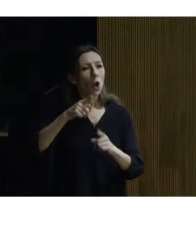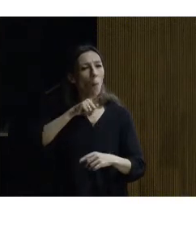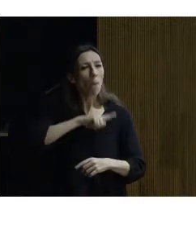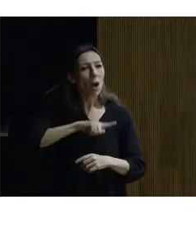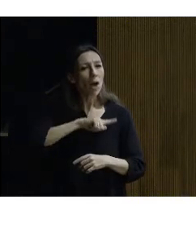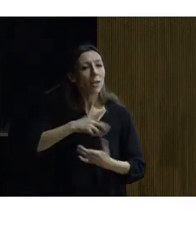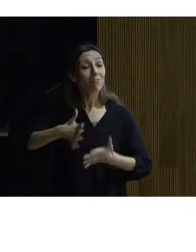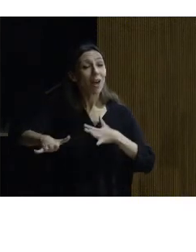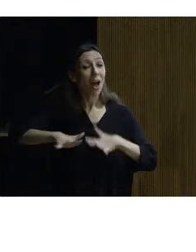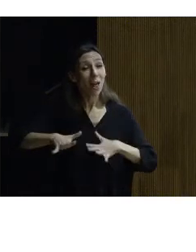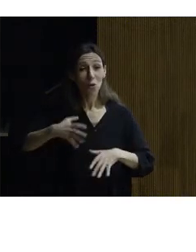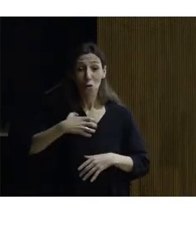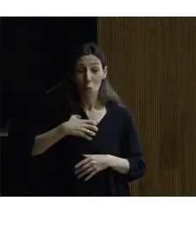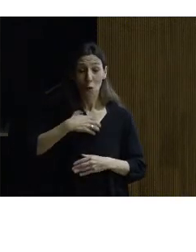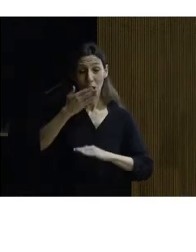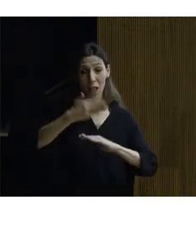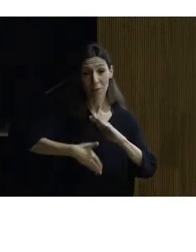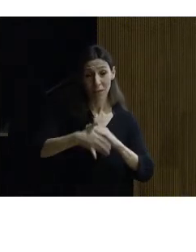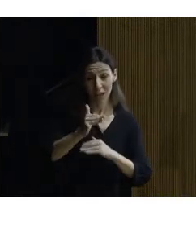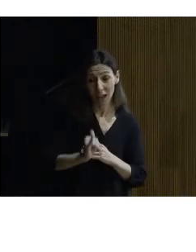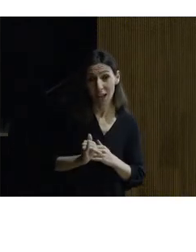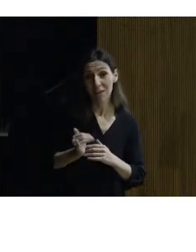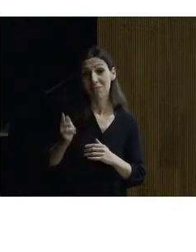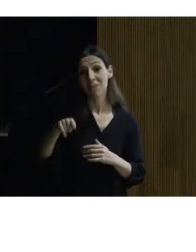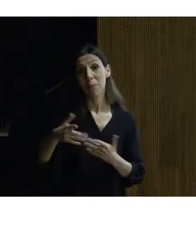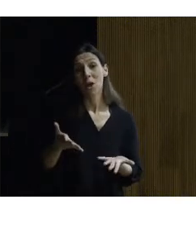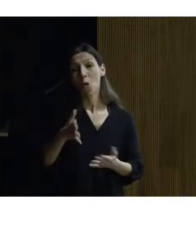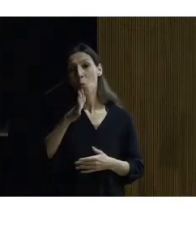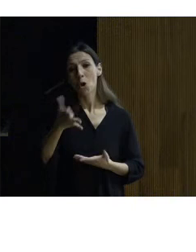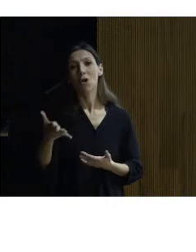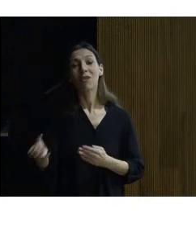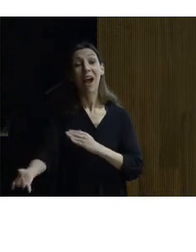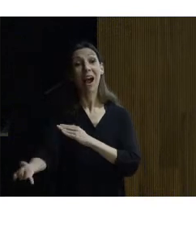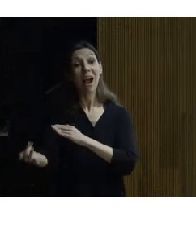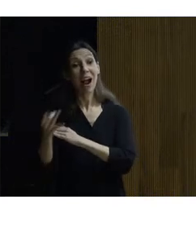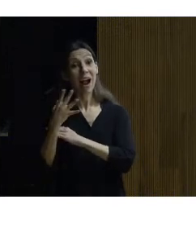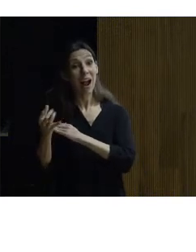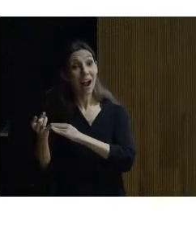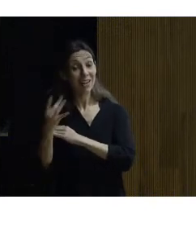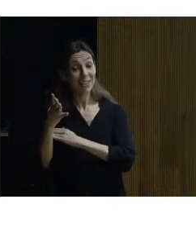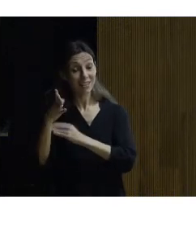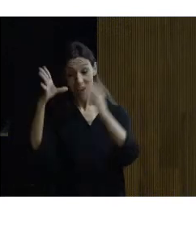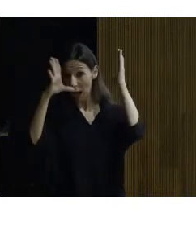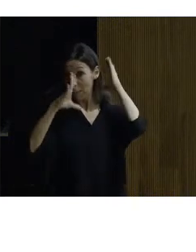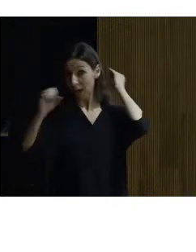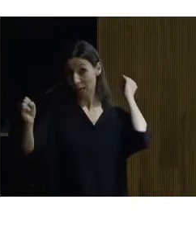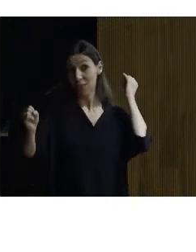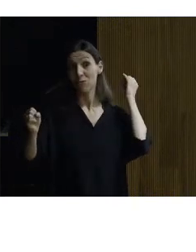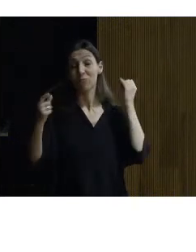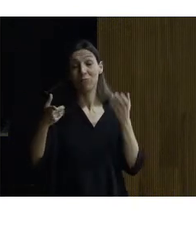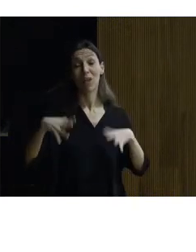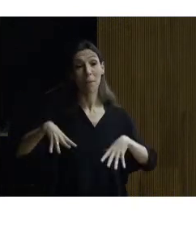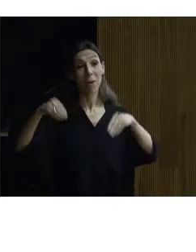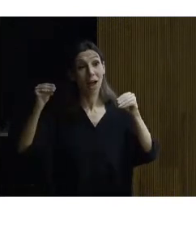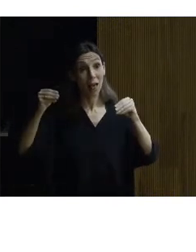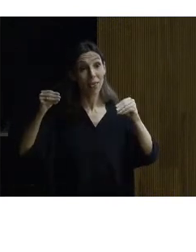sino incluso en algunos casos para recibir las cartas credenciales de un embajador en su palacio de Bruselas es decir